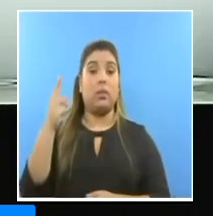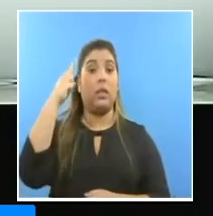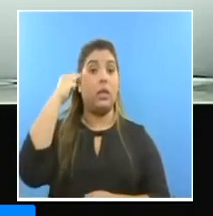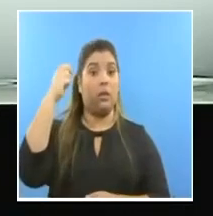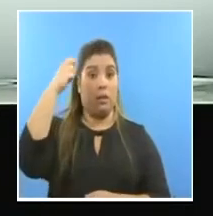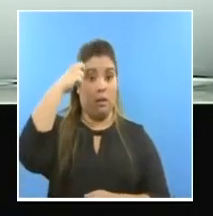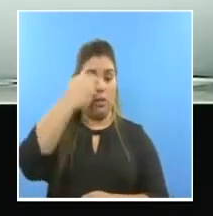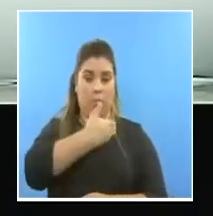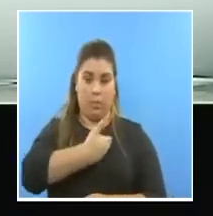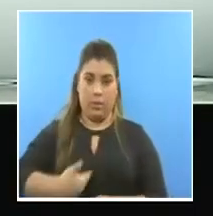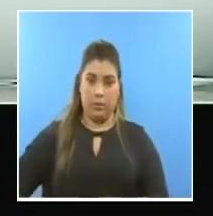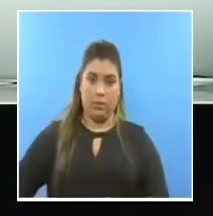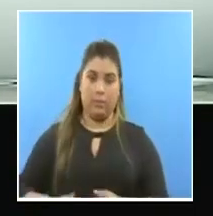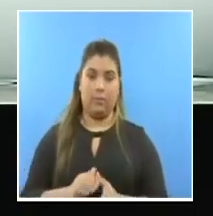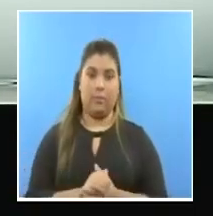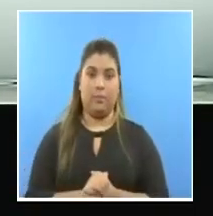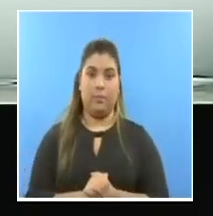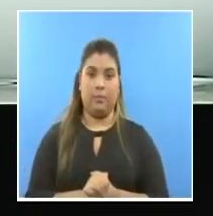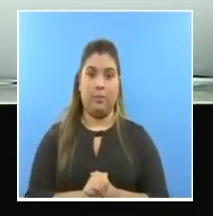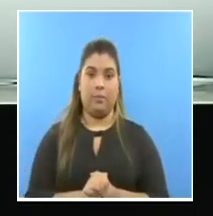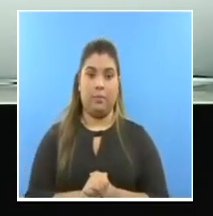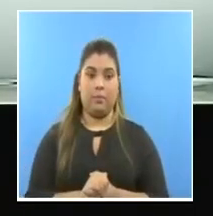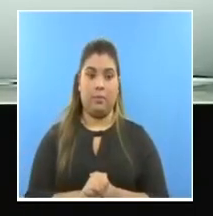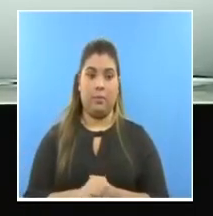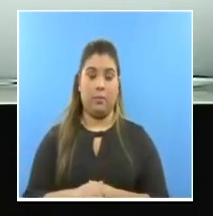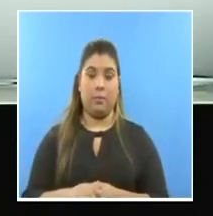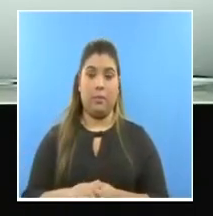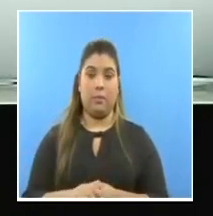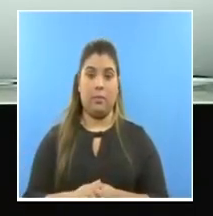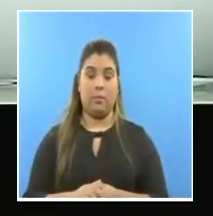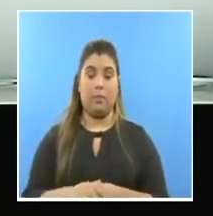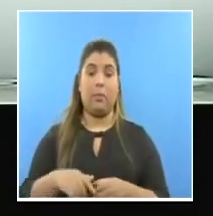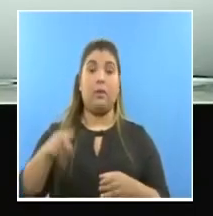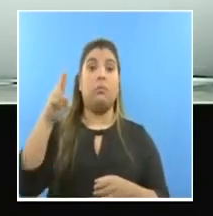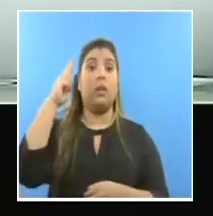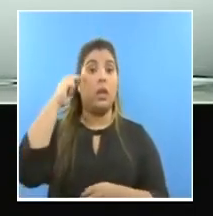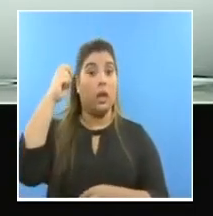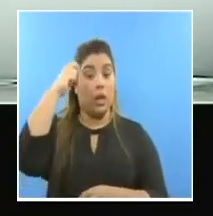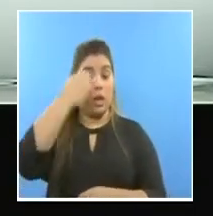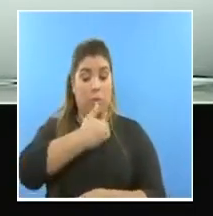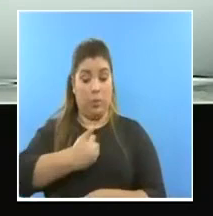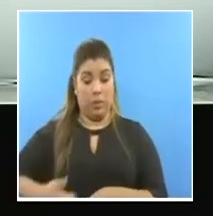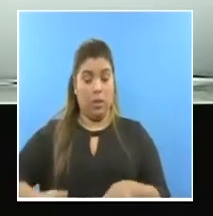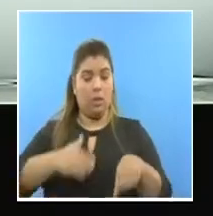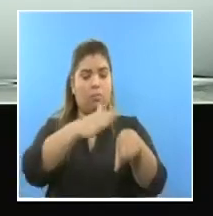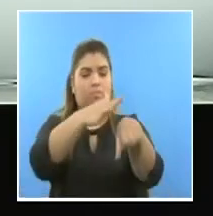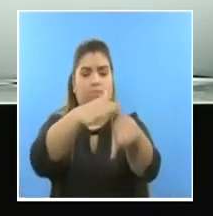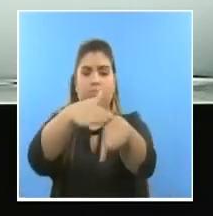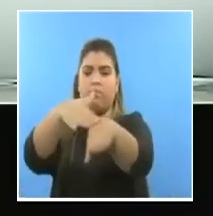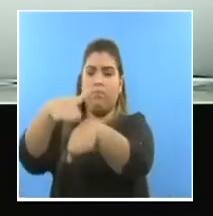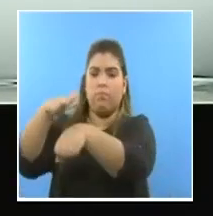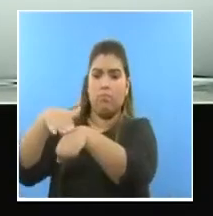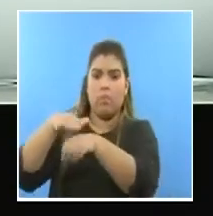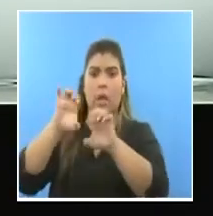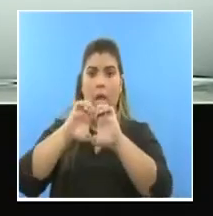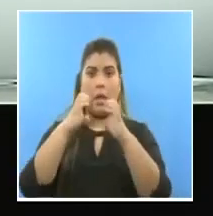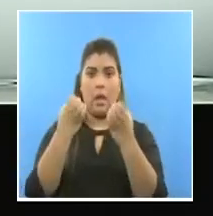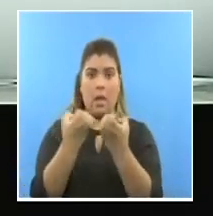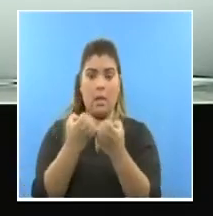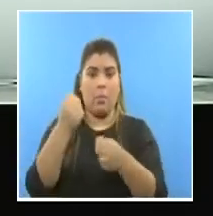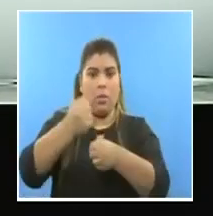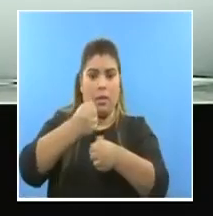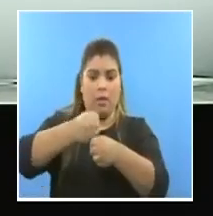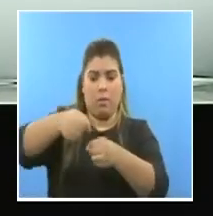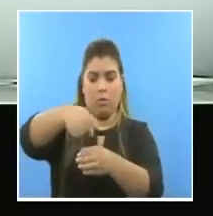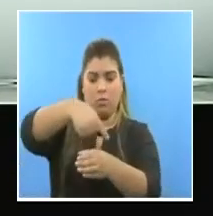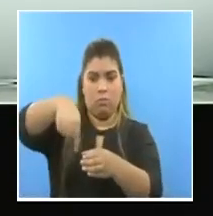Laurentino Cortiso Cohen. Al convocarlos, el Jefe de Estado reconoce, en quienes integran este cuerpo